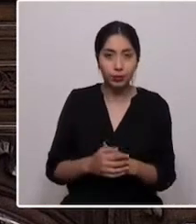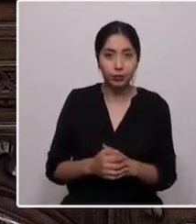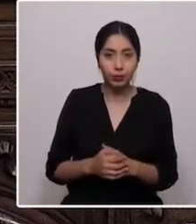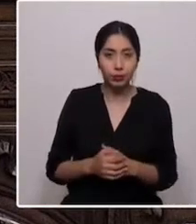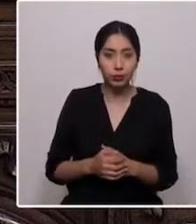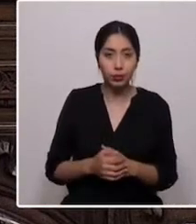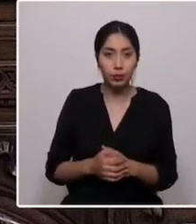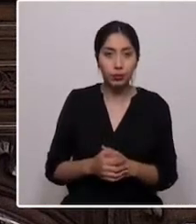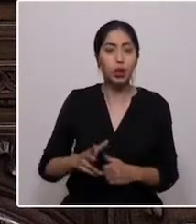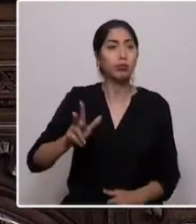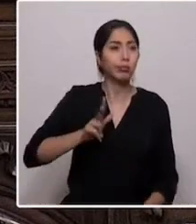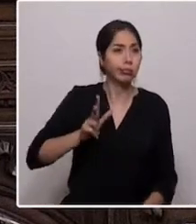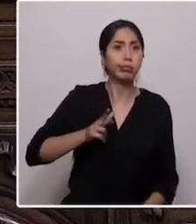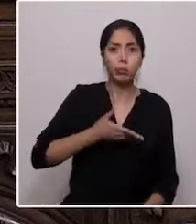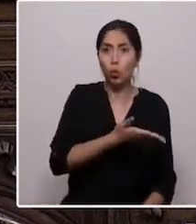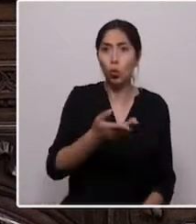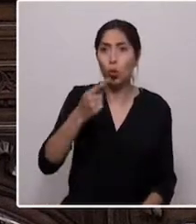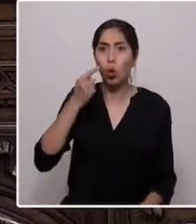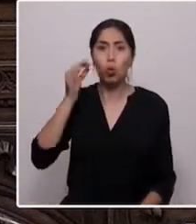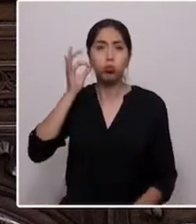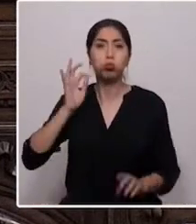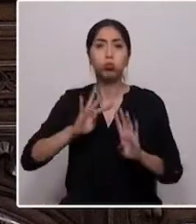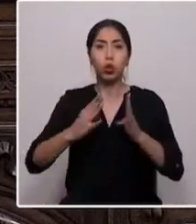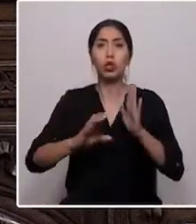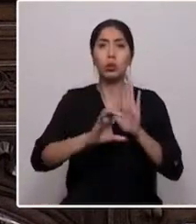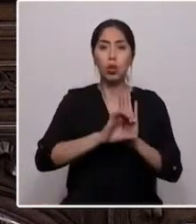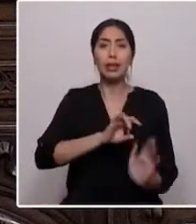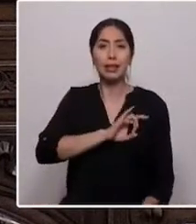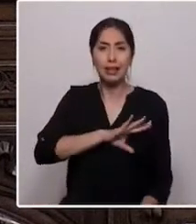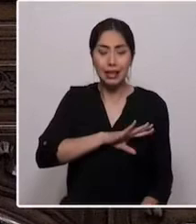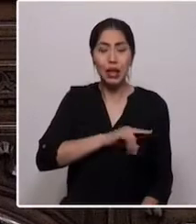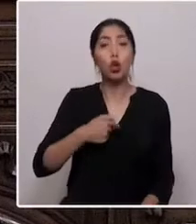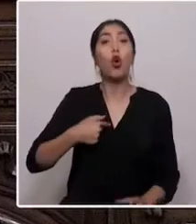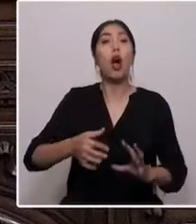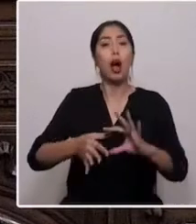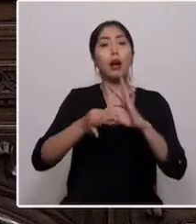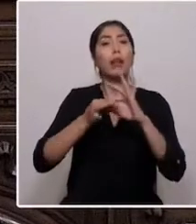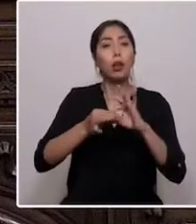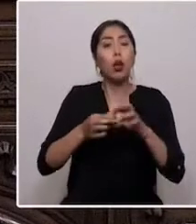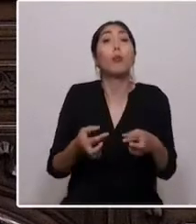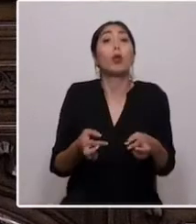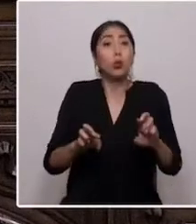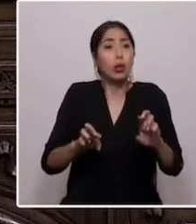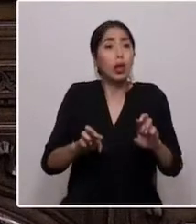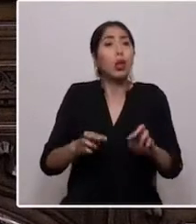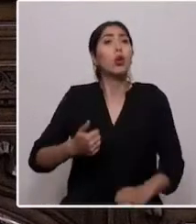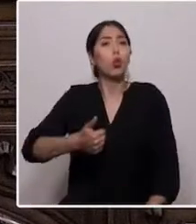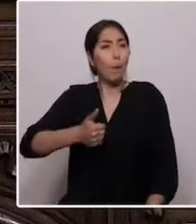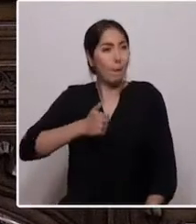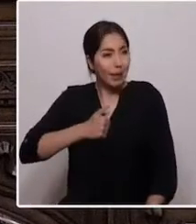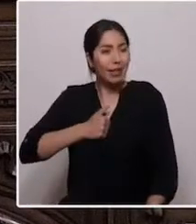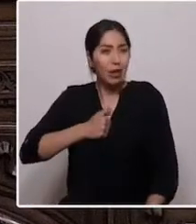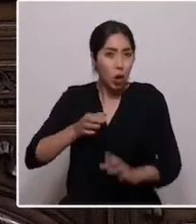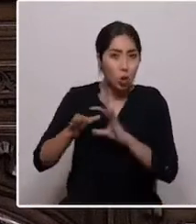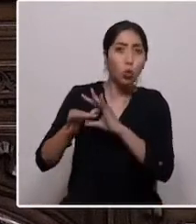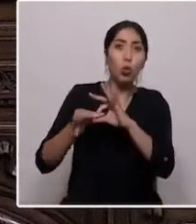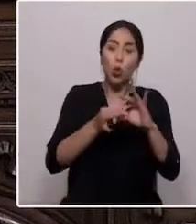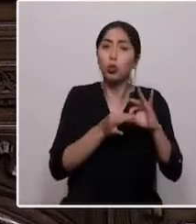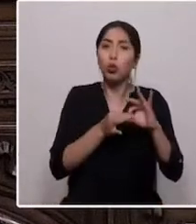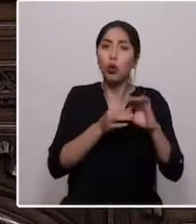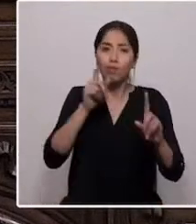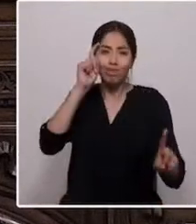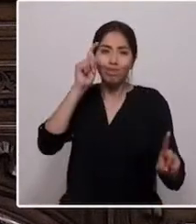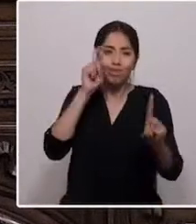Señoras y señores constituyentes de Chile, les agradezco la oportunidad de cumplir, juntas y juntos, con la labor más